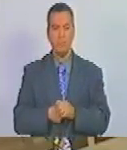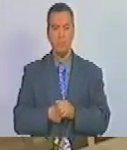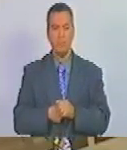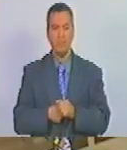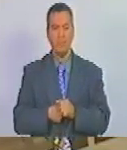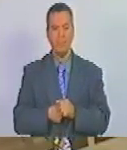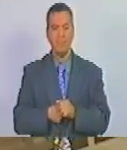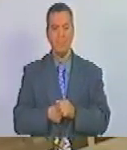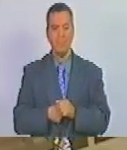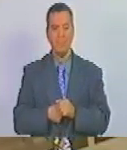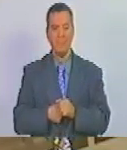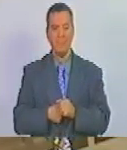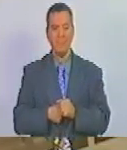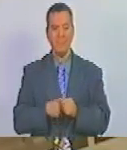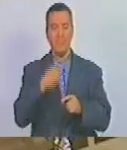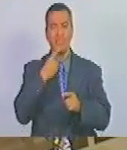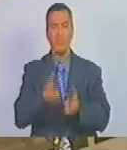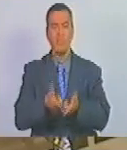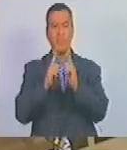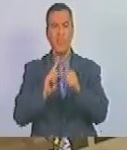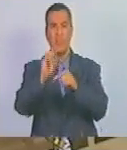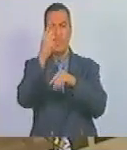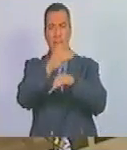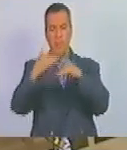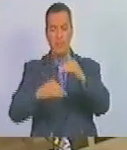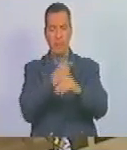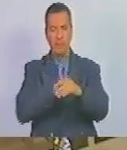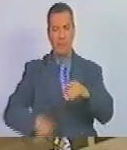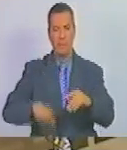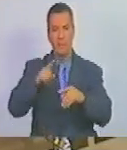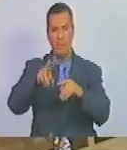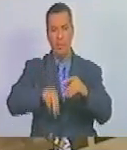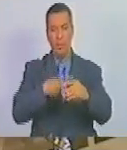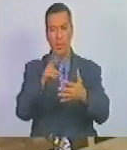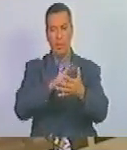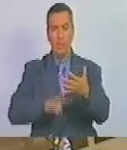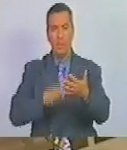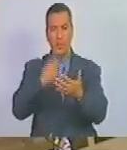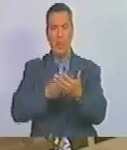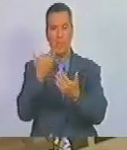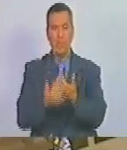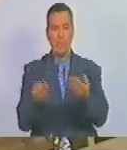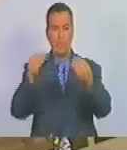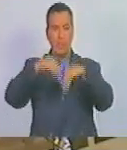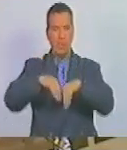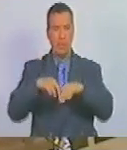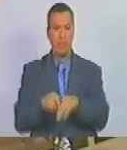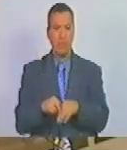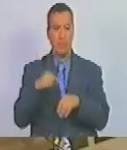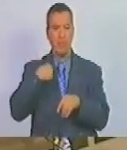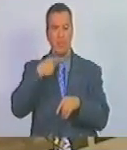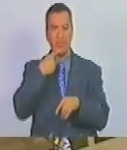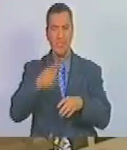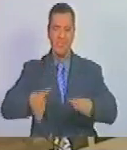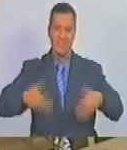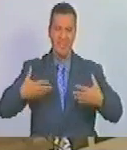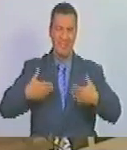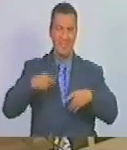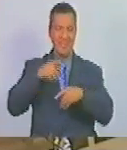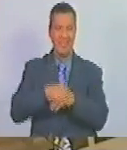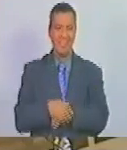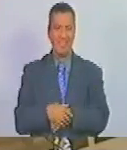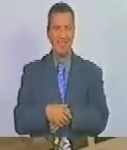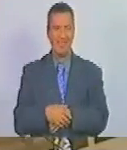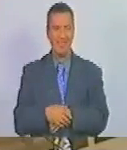le pido permiso al primer vicepresidente para leer el proyecto de acuerdo ustedes saben que uno se emociona ¿verdad?